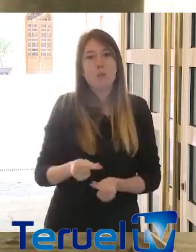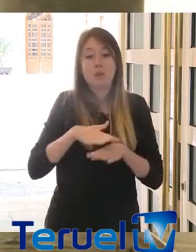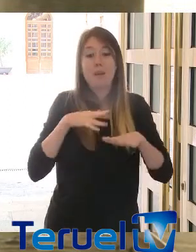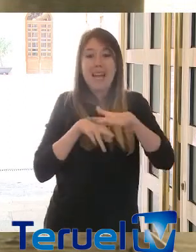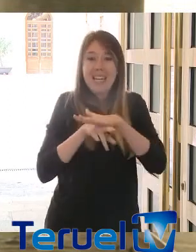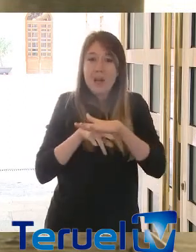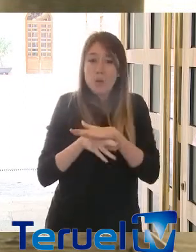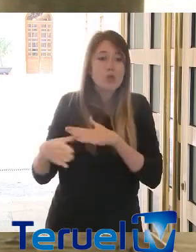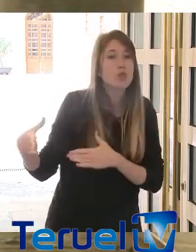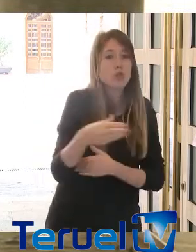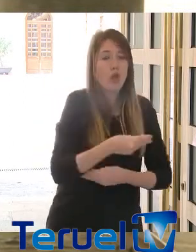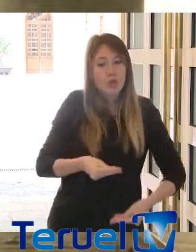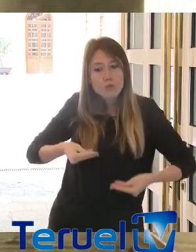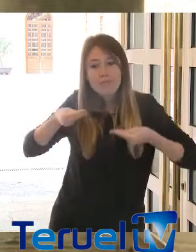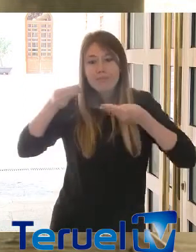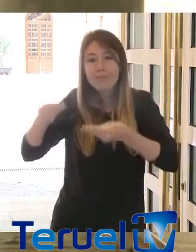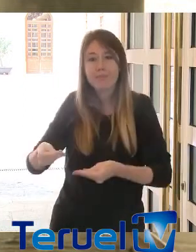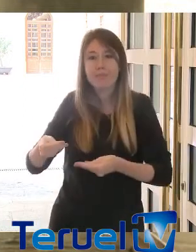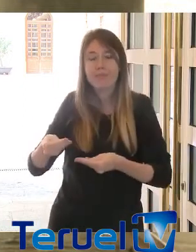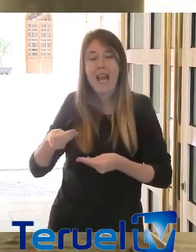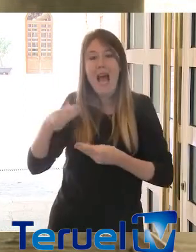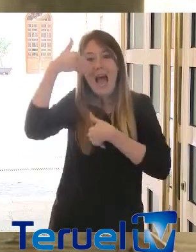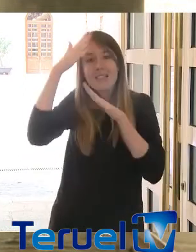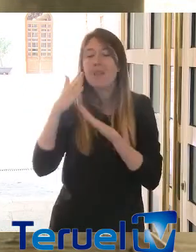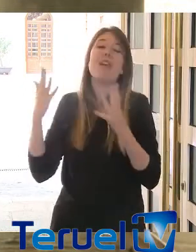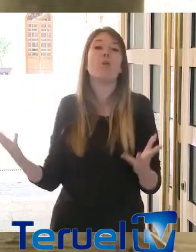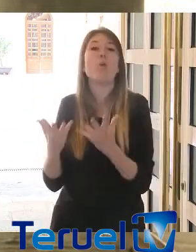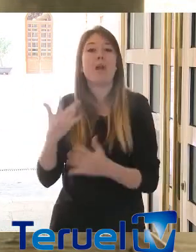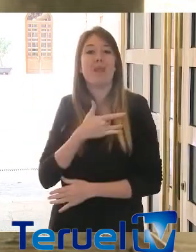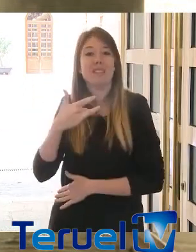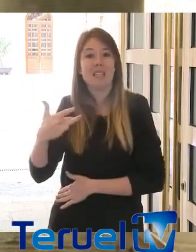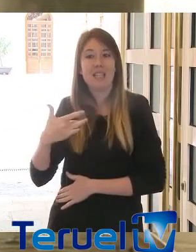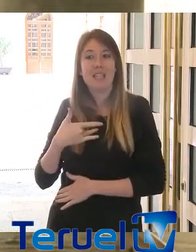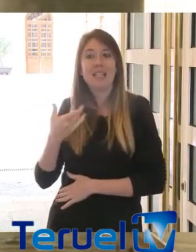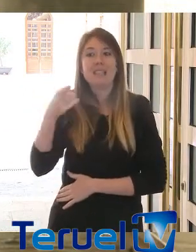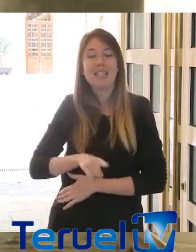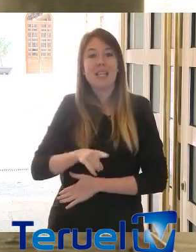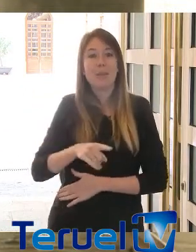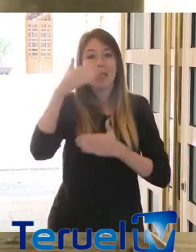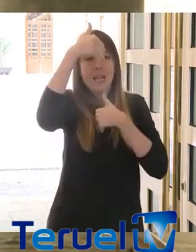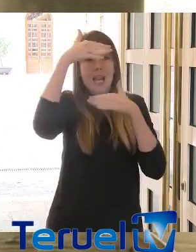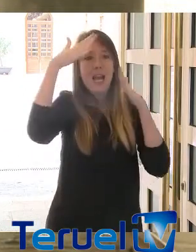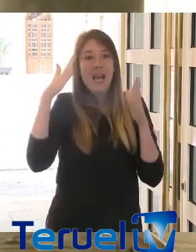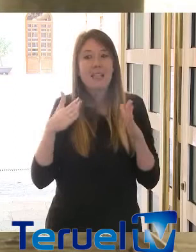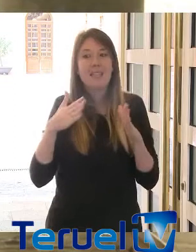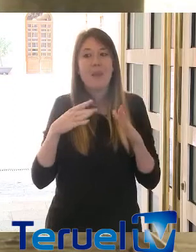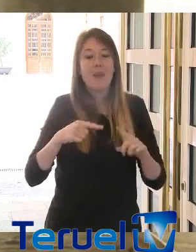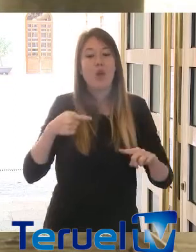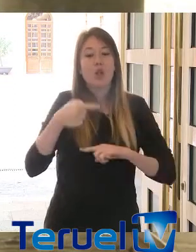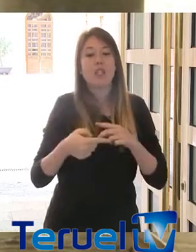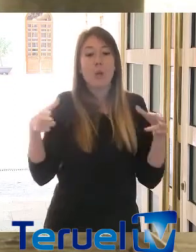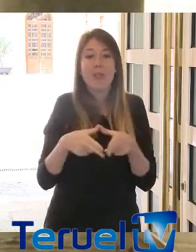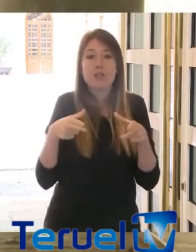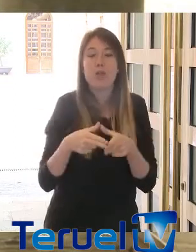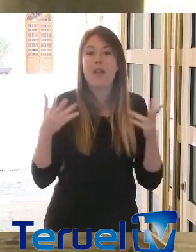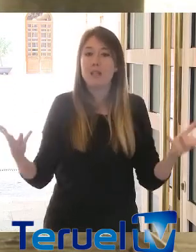recursos que tenemos en atender las urgencias sanitarias, en atender las urgencias sociales y en atender las